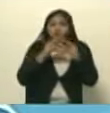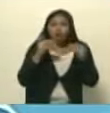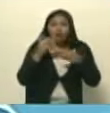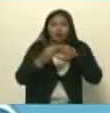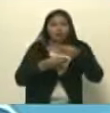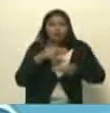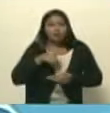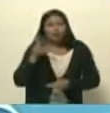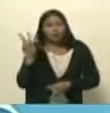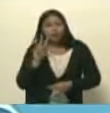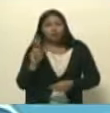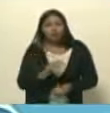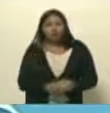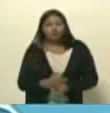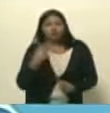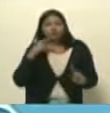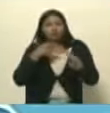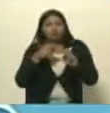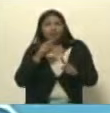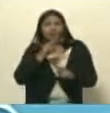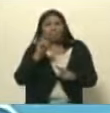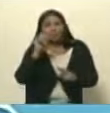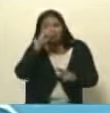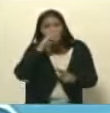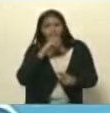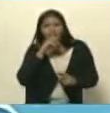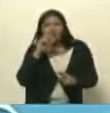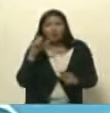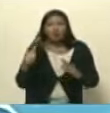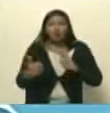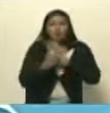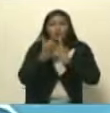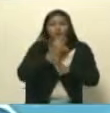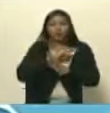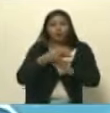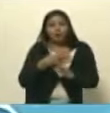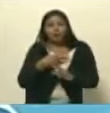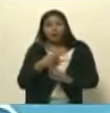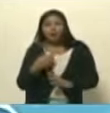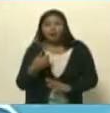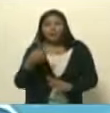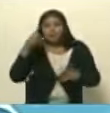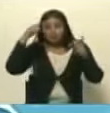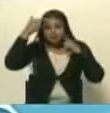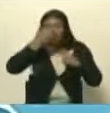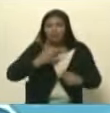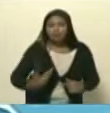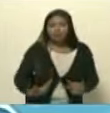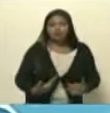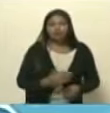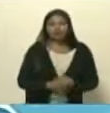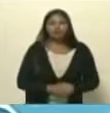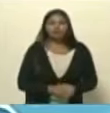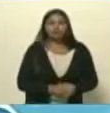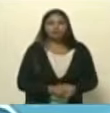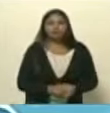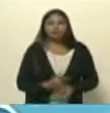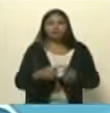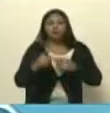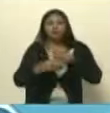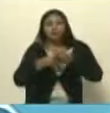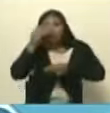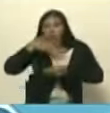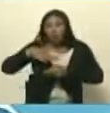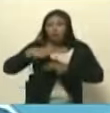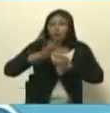ocurre en nuestro país a propósito de los 20 años del golpe de estado contra el presidente comandante Hugo Chávez Frías pero como el